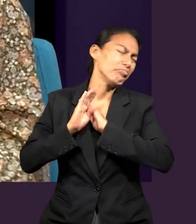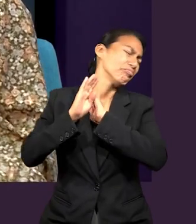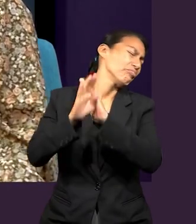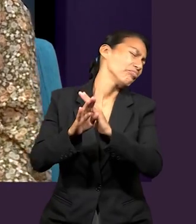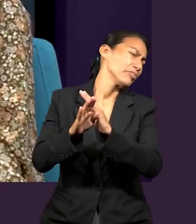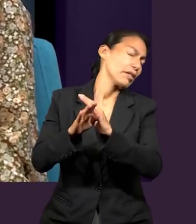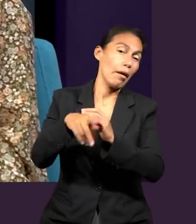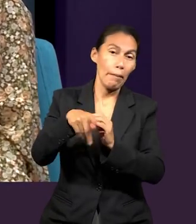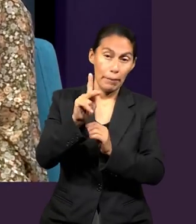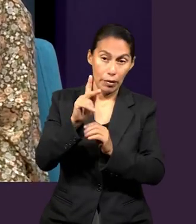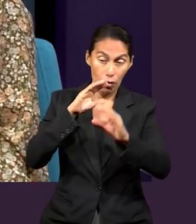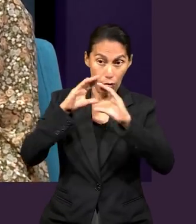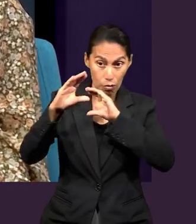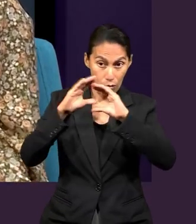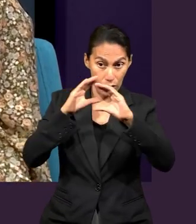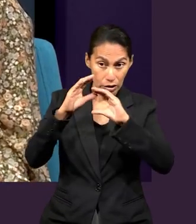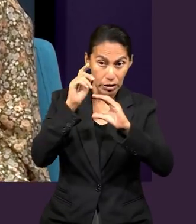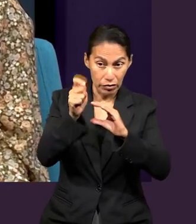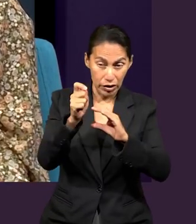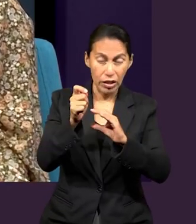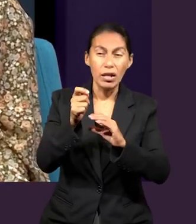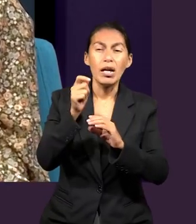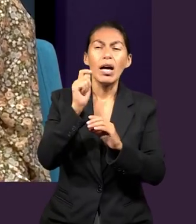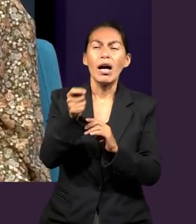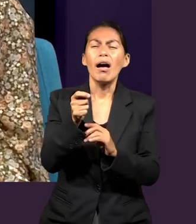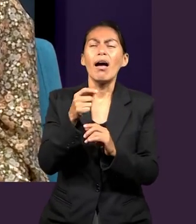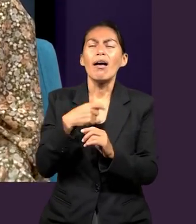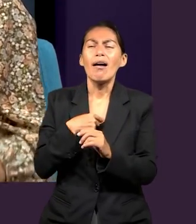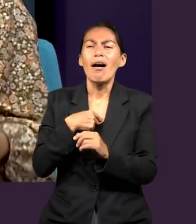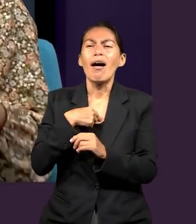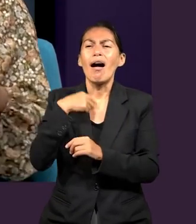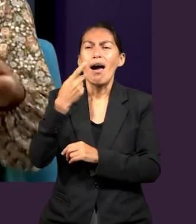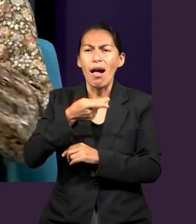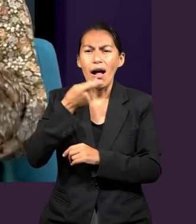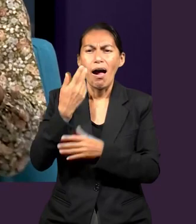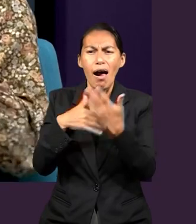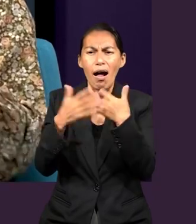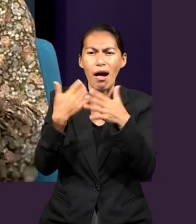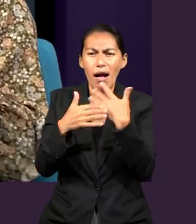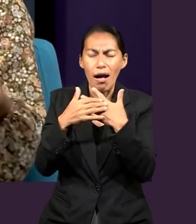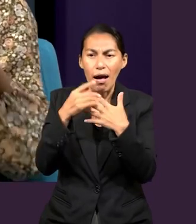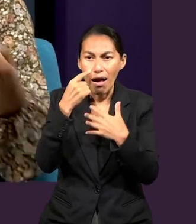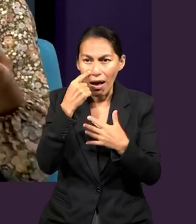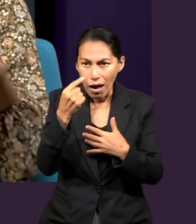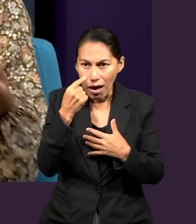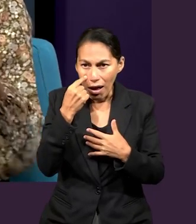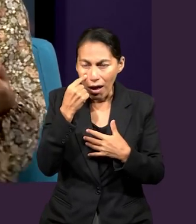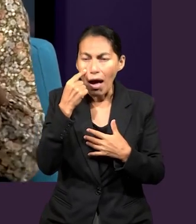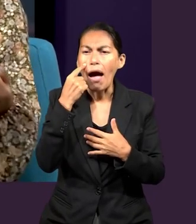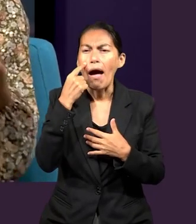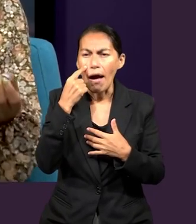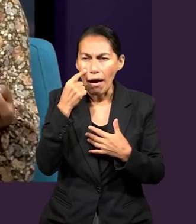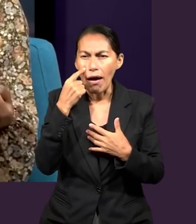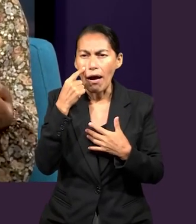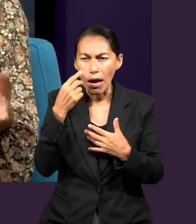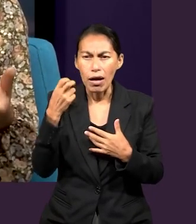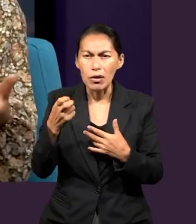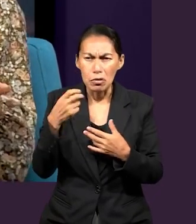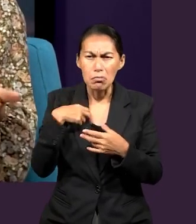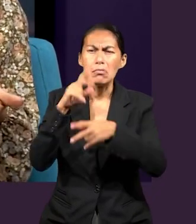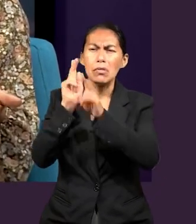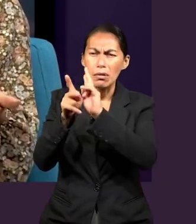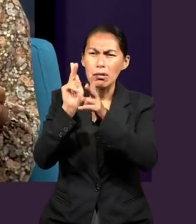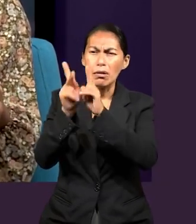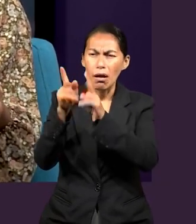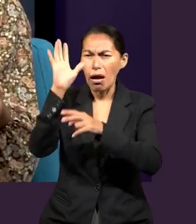llegar a acuerdos. Y la comunicación es eso. Escucho, hablo y llego a acuerdos. Entonces, negocio con las personas,